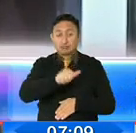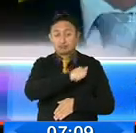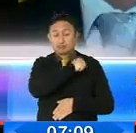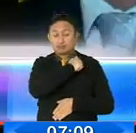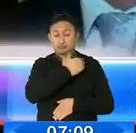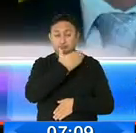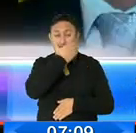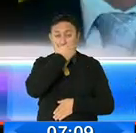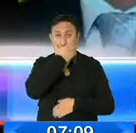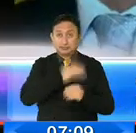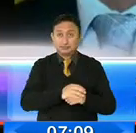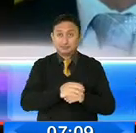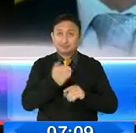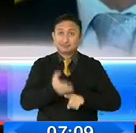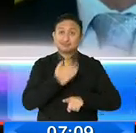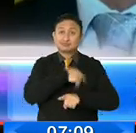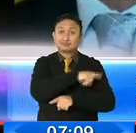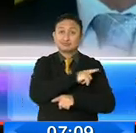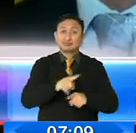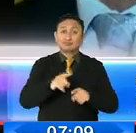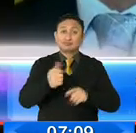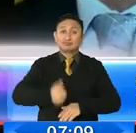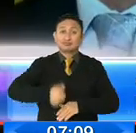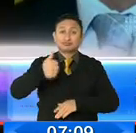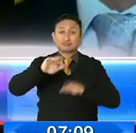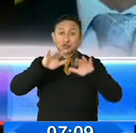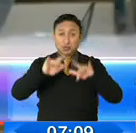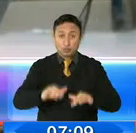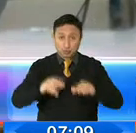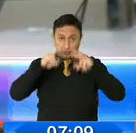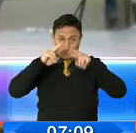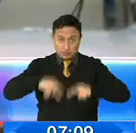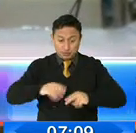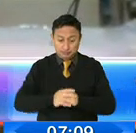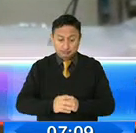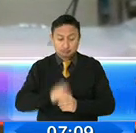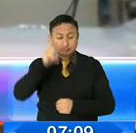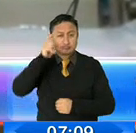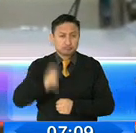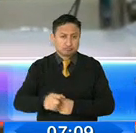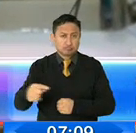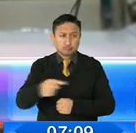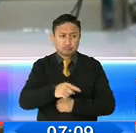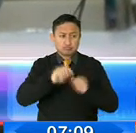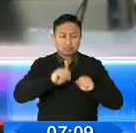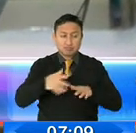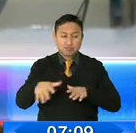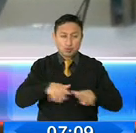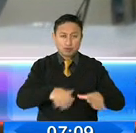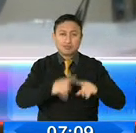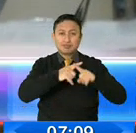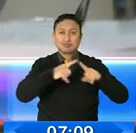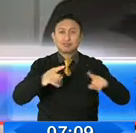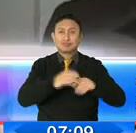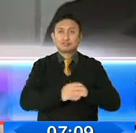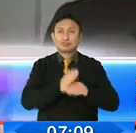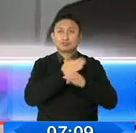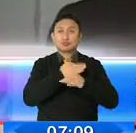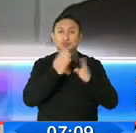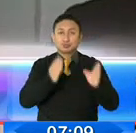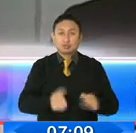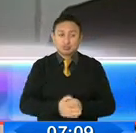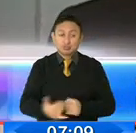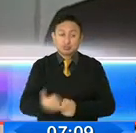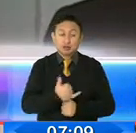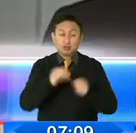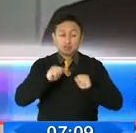cuando Romero lideraba la Secretaría de Inteligencia, por lo que la fiscalía consideró que el delito fue coordinado por el exfuncionario que ahora busca una curul,